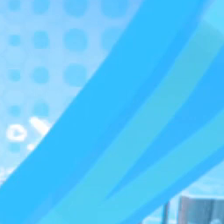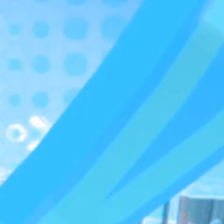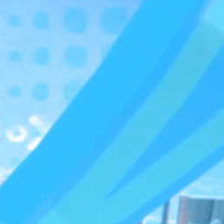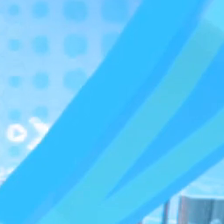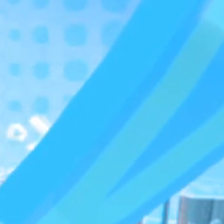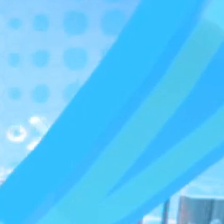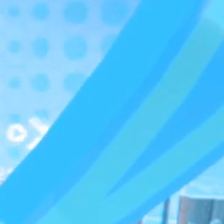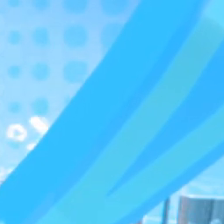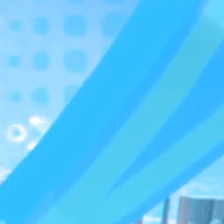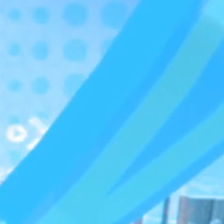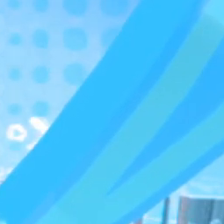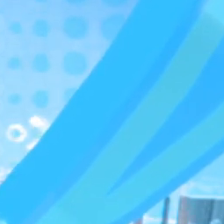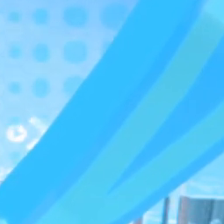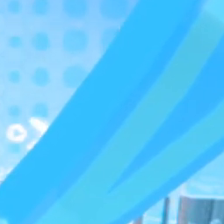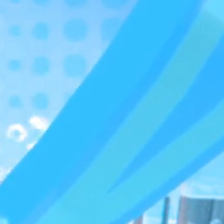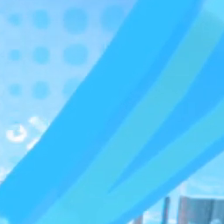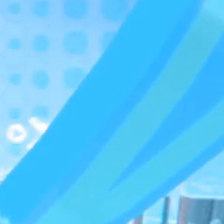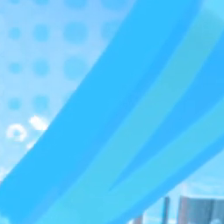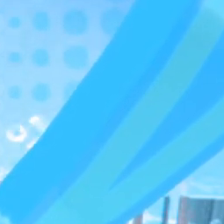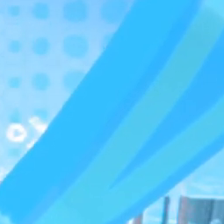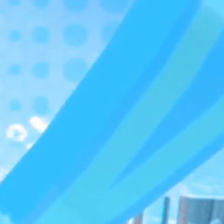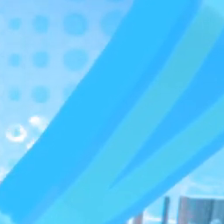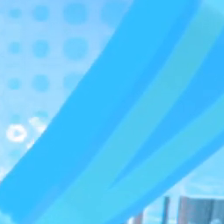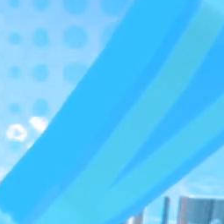,4%.